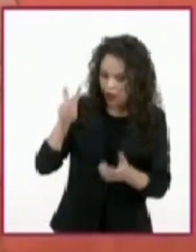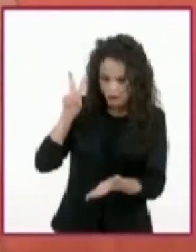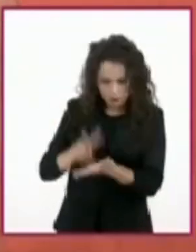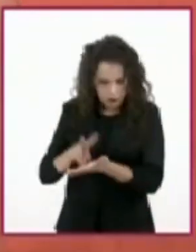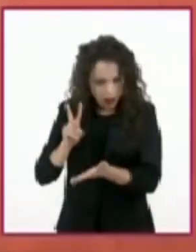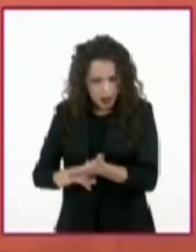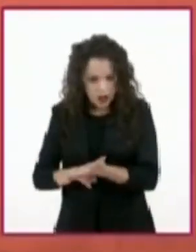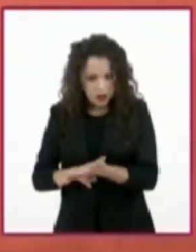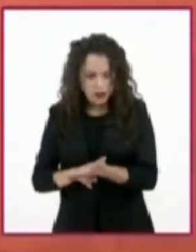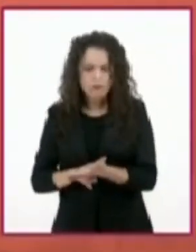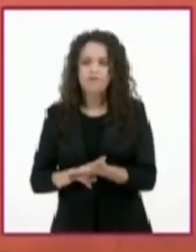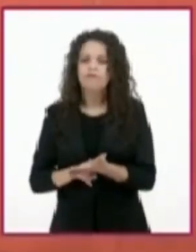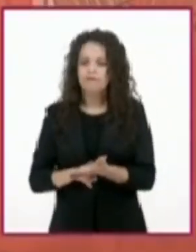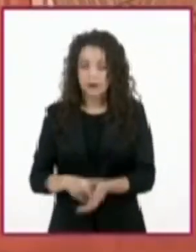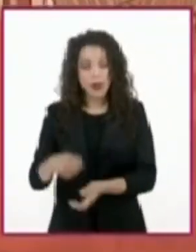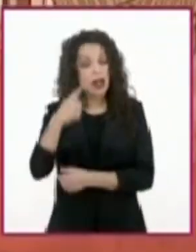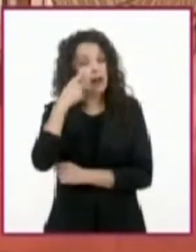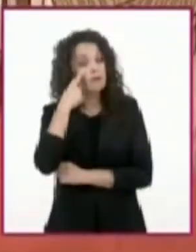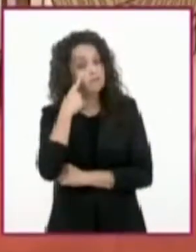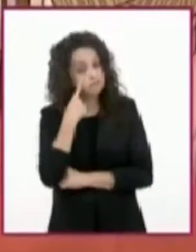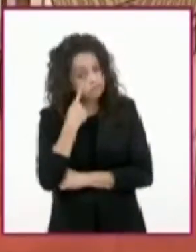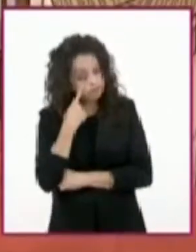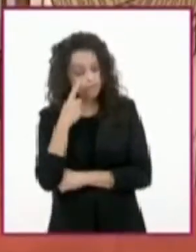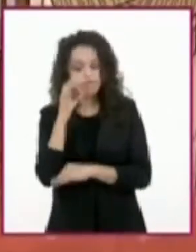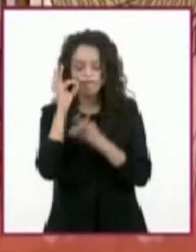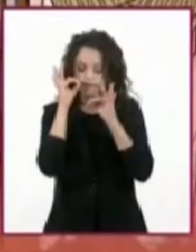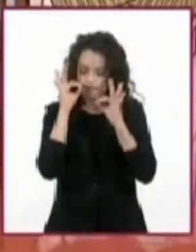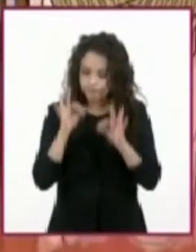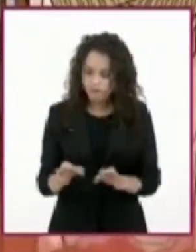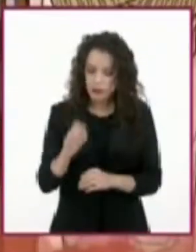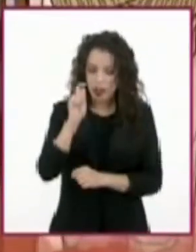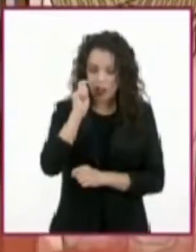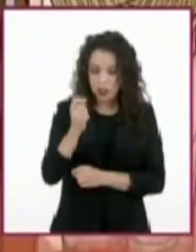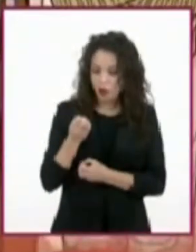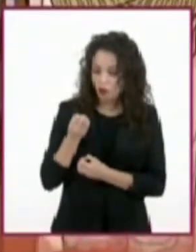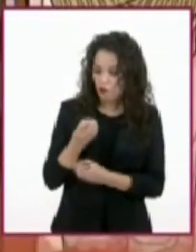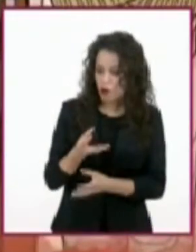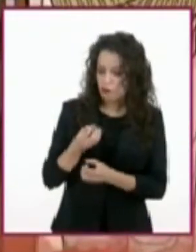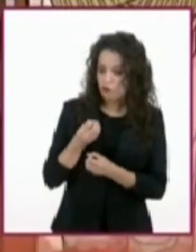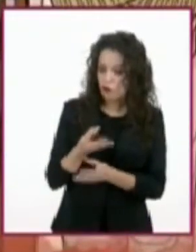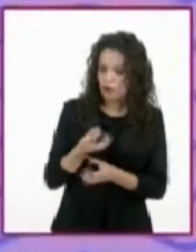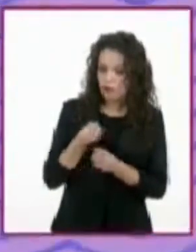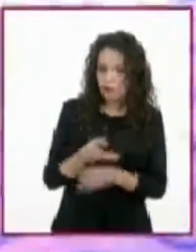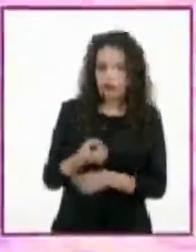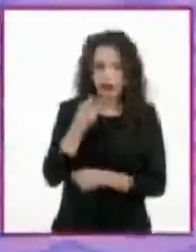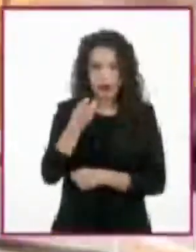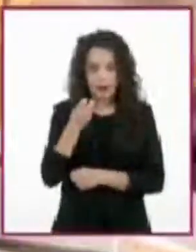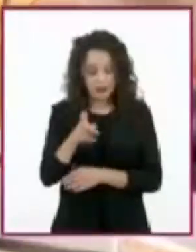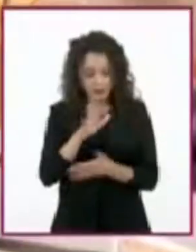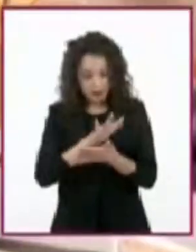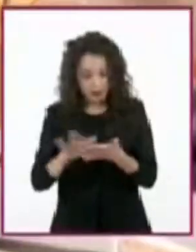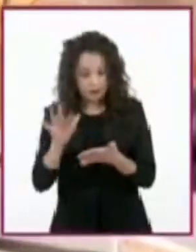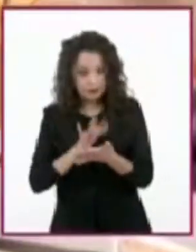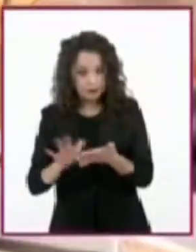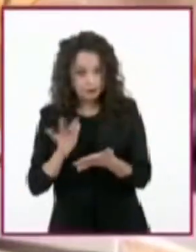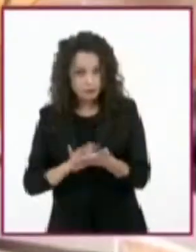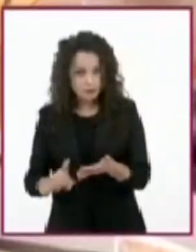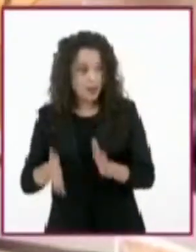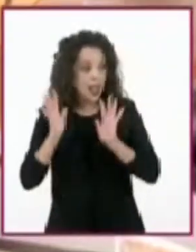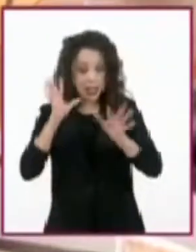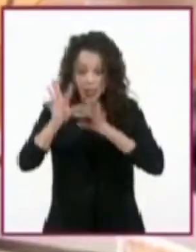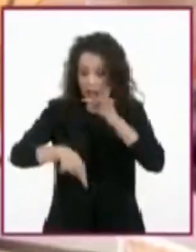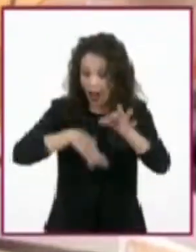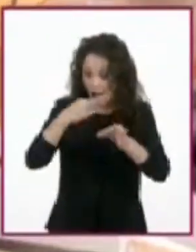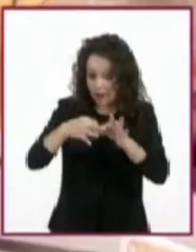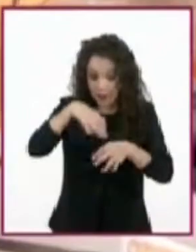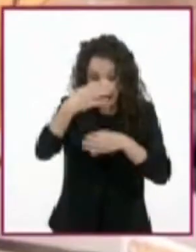Fijándonos muy bien en todas las pistas que deja nuestro texto. Una vez que lo terminamos de